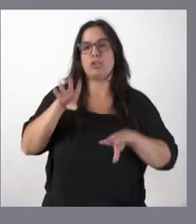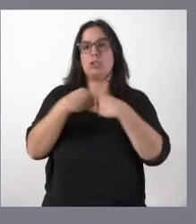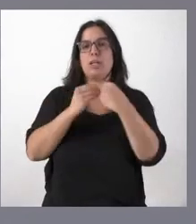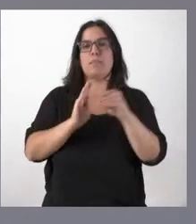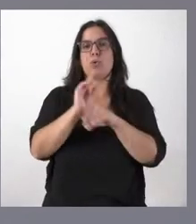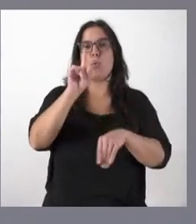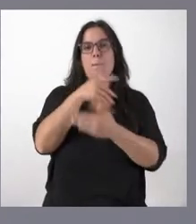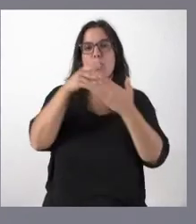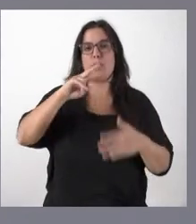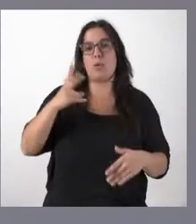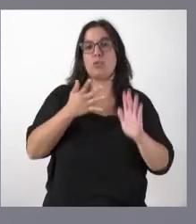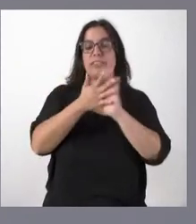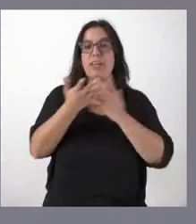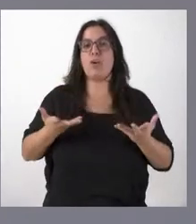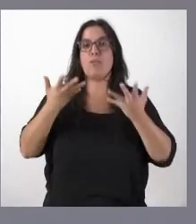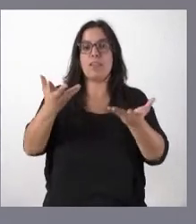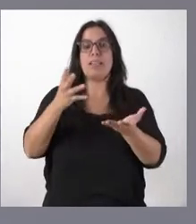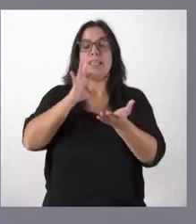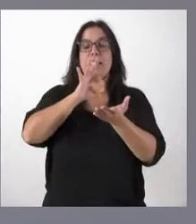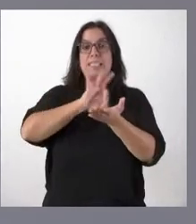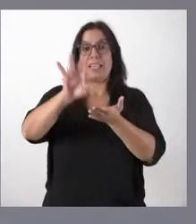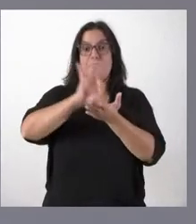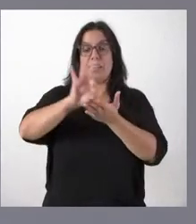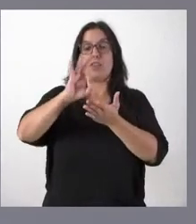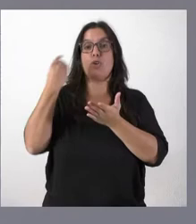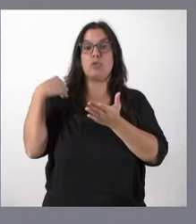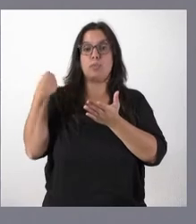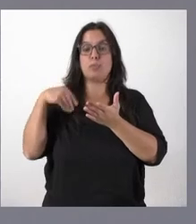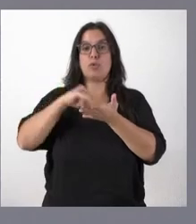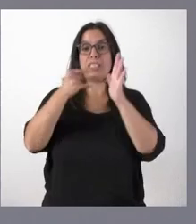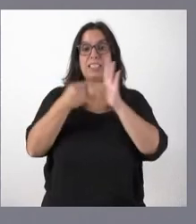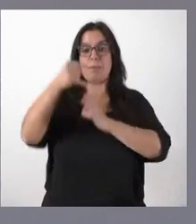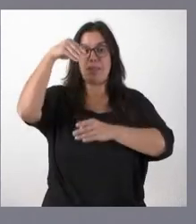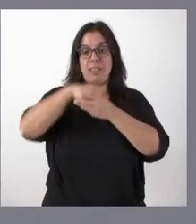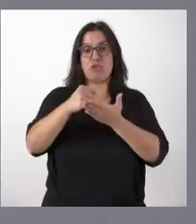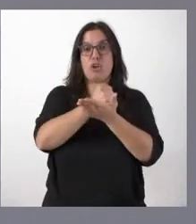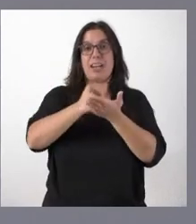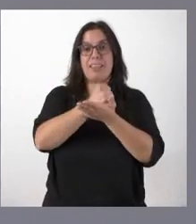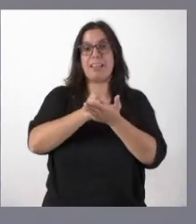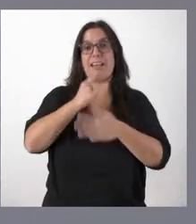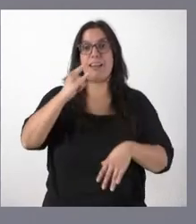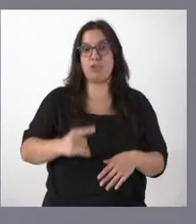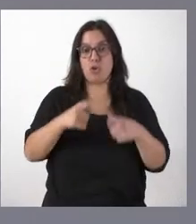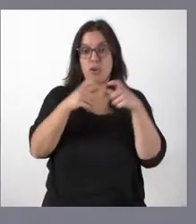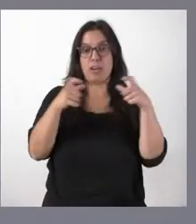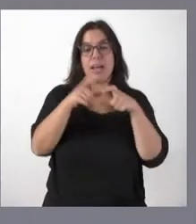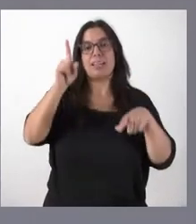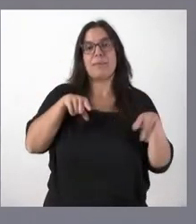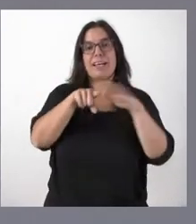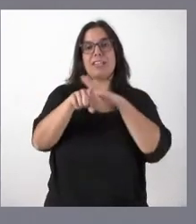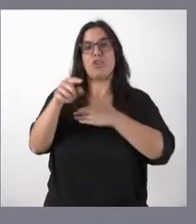Estamos hablando de mejorar las prestaciones del sistema interoperable de la receta electrónica y así mismo de la gestión de farmacia